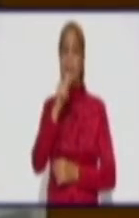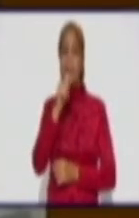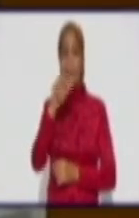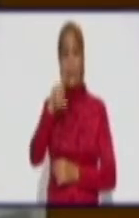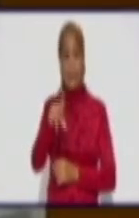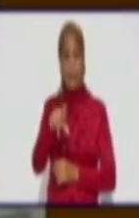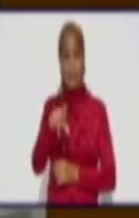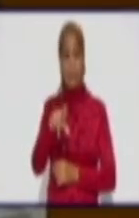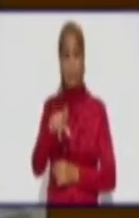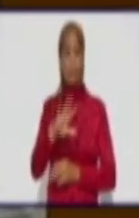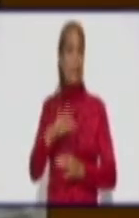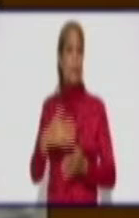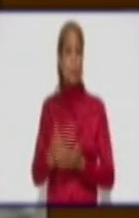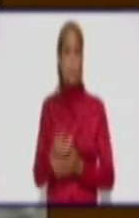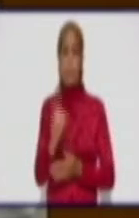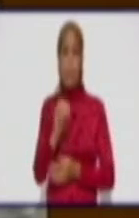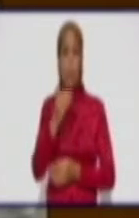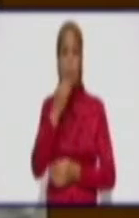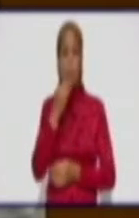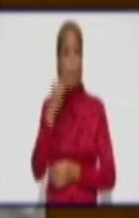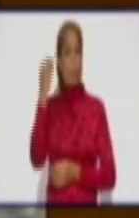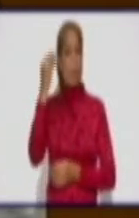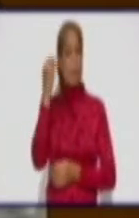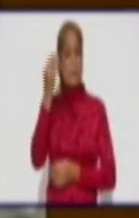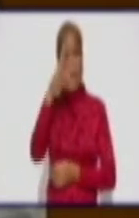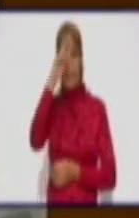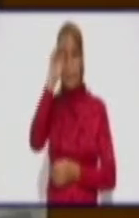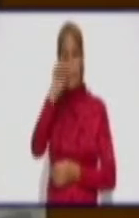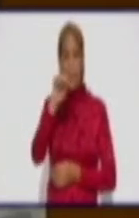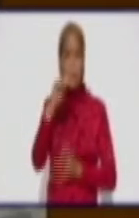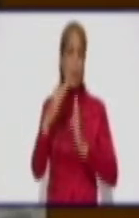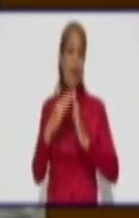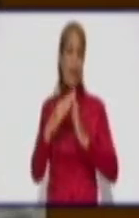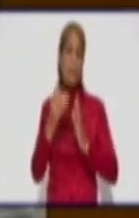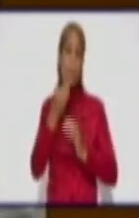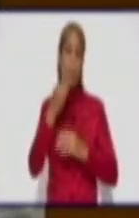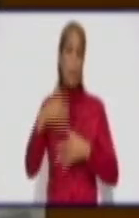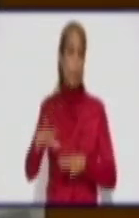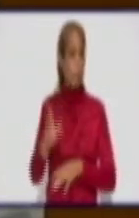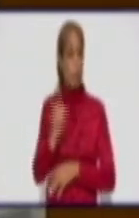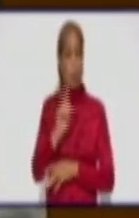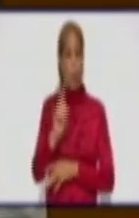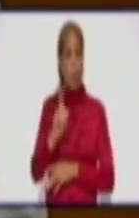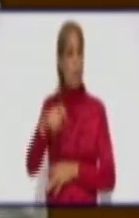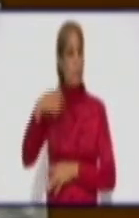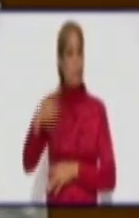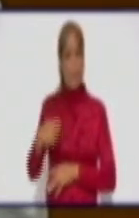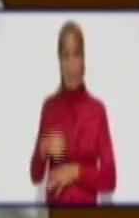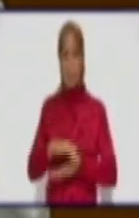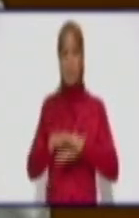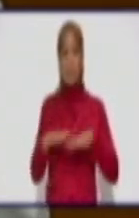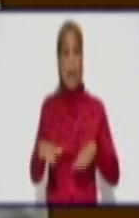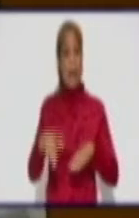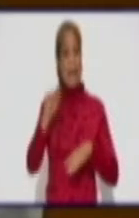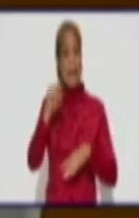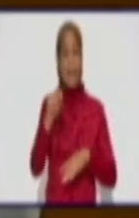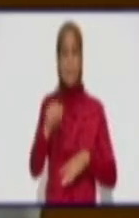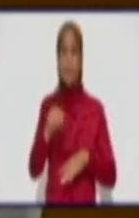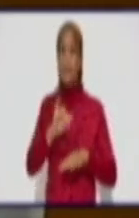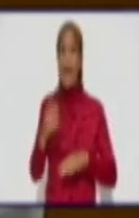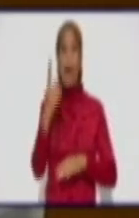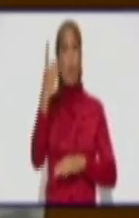ingresando domiciliarmente a partir de la compleja situación que tenemos, que pudiéramos necesitar cama. No, es que ya se ha considerado una categoría